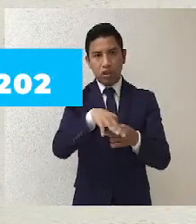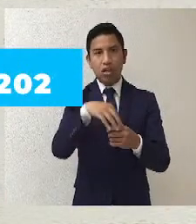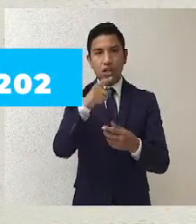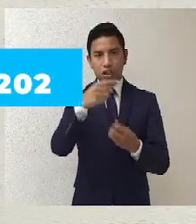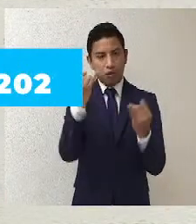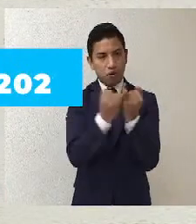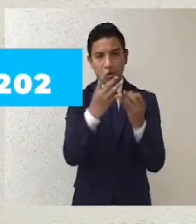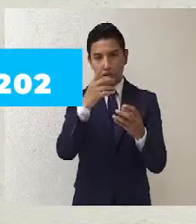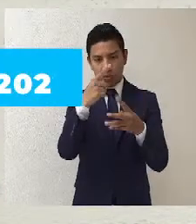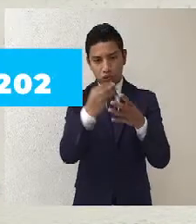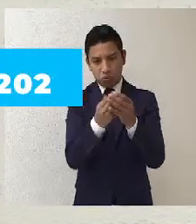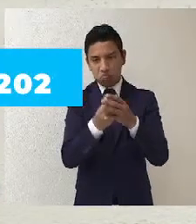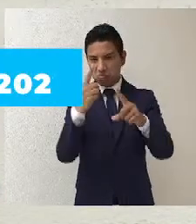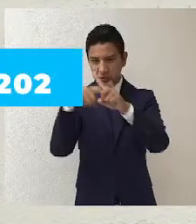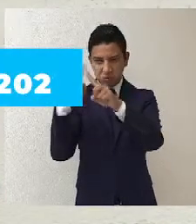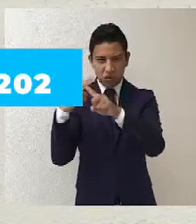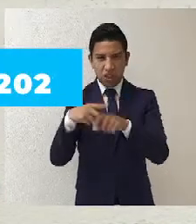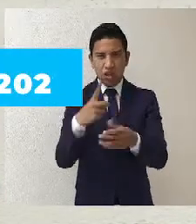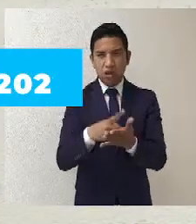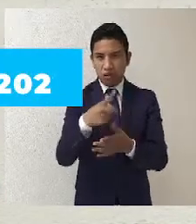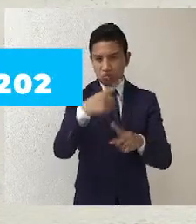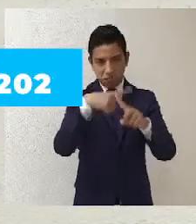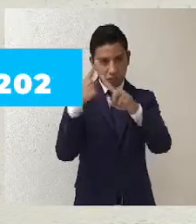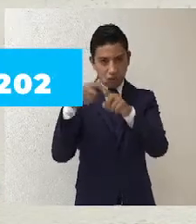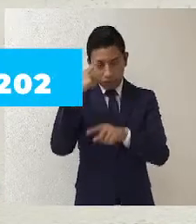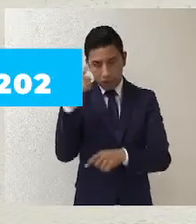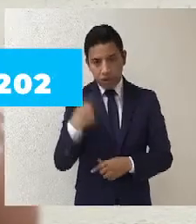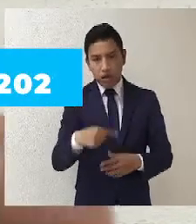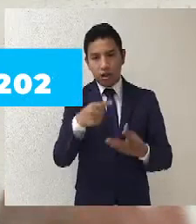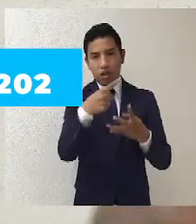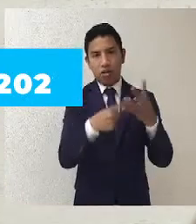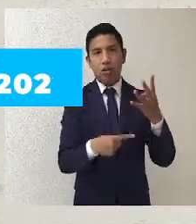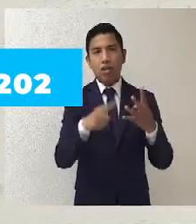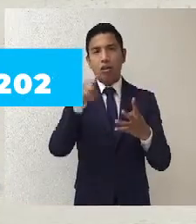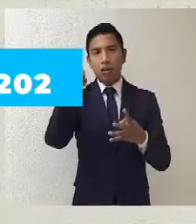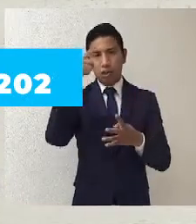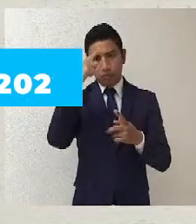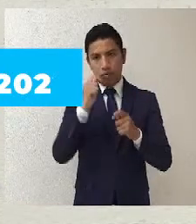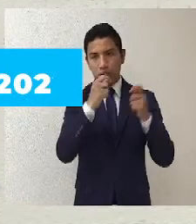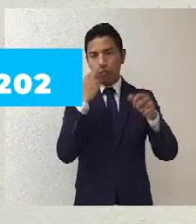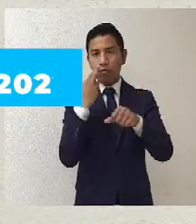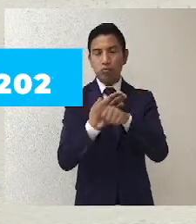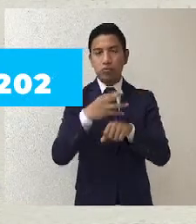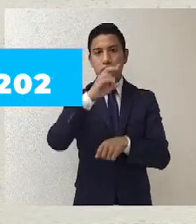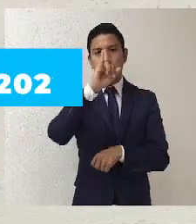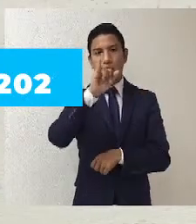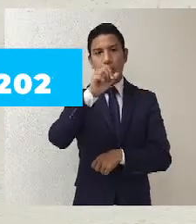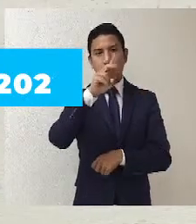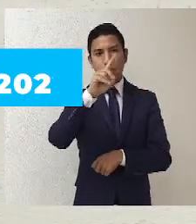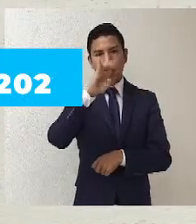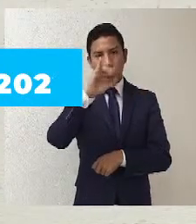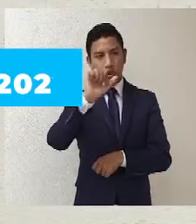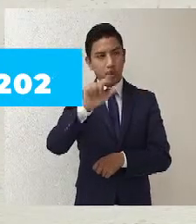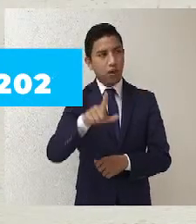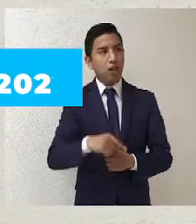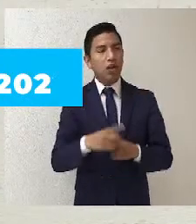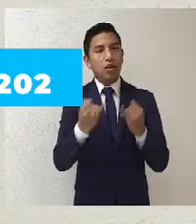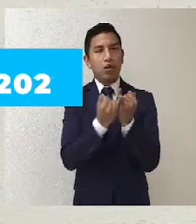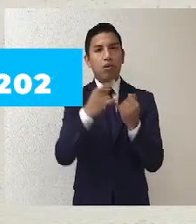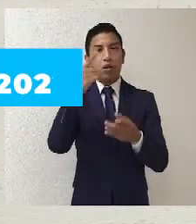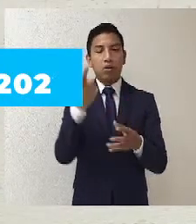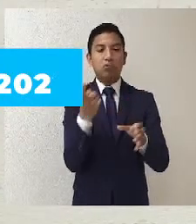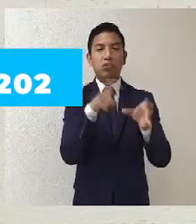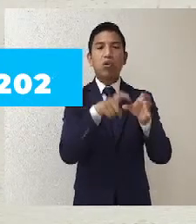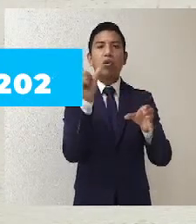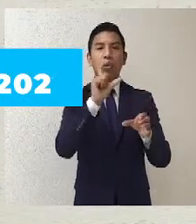materia electoral y otros de especialización a cargo del Instituto de la Judicatura Federal. Ingresó al Tribunal Electoral del